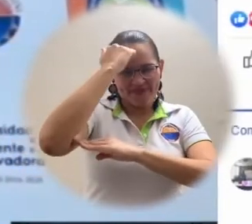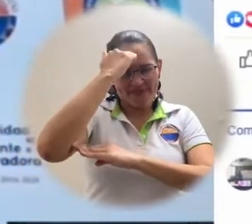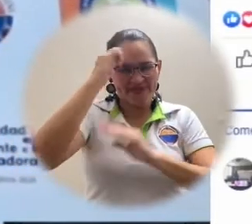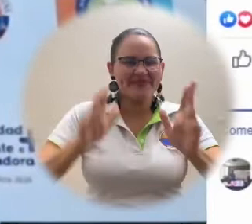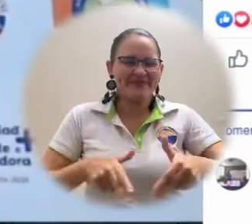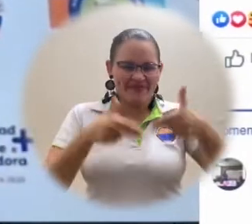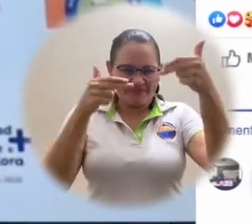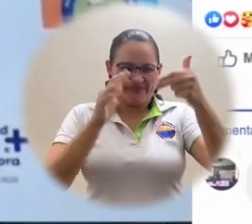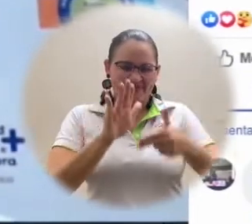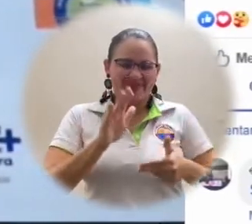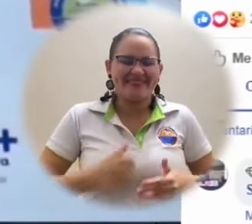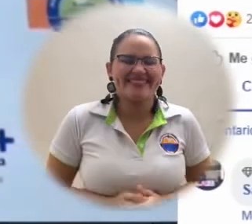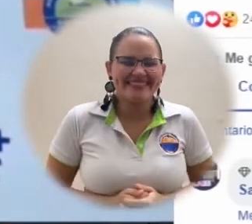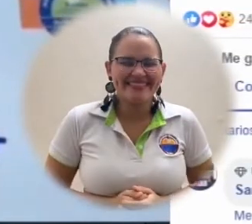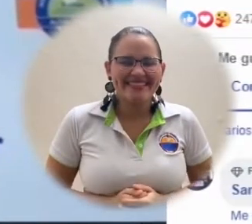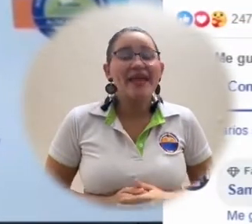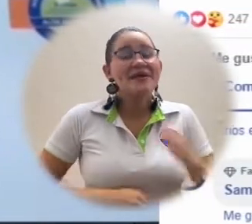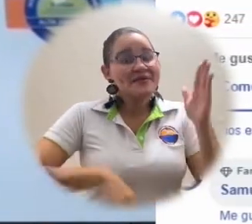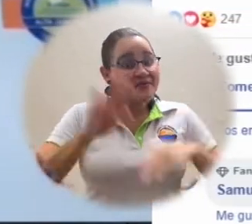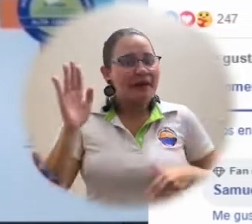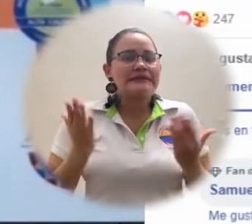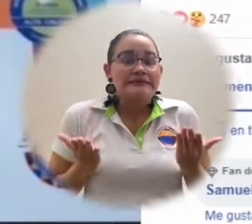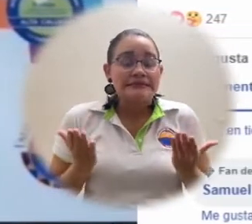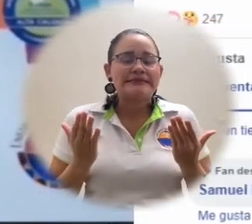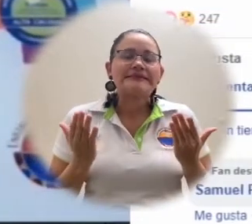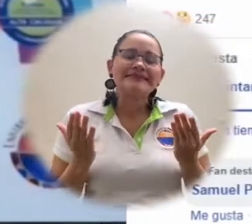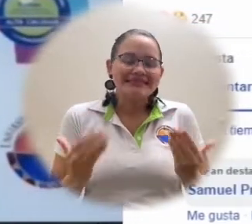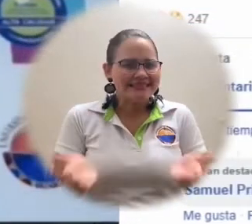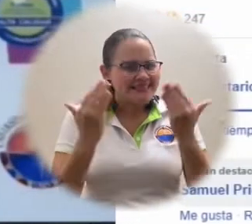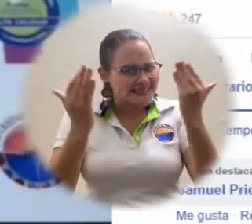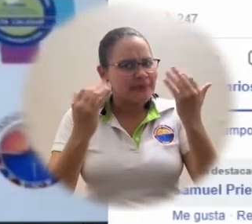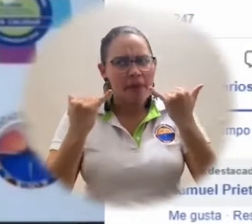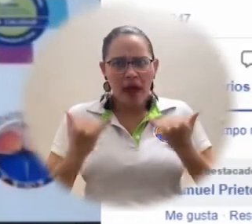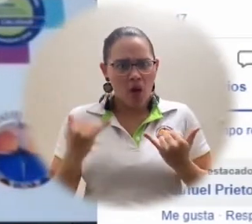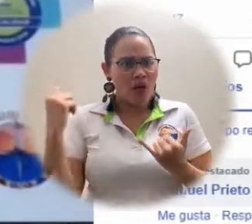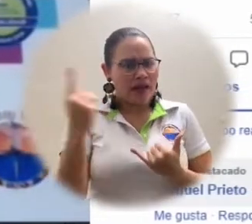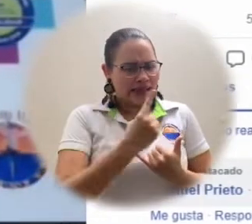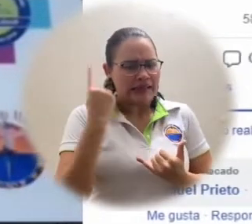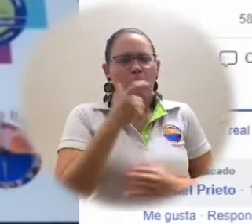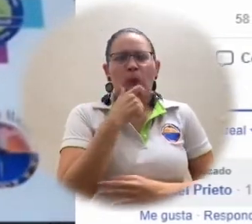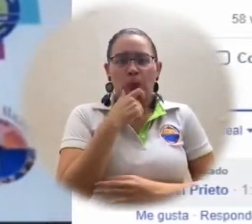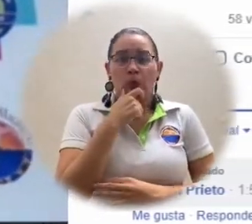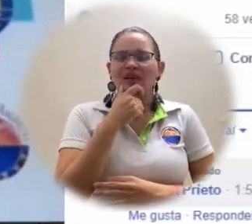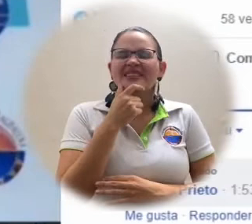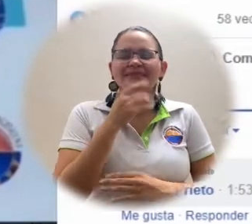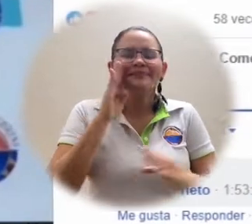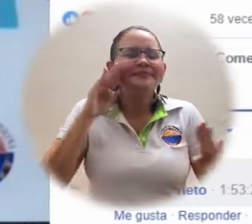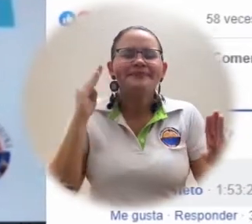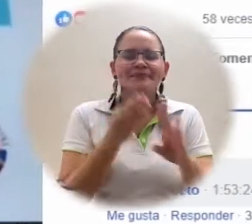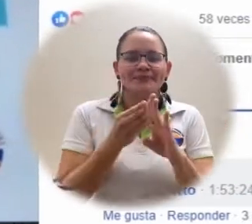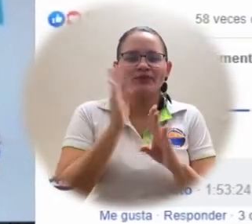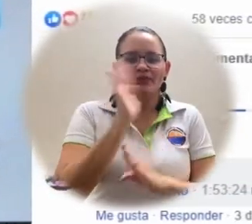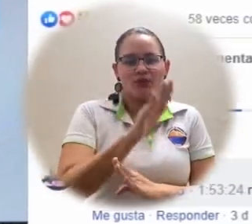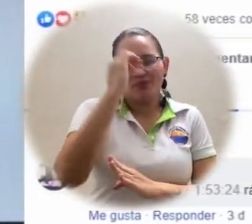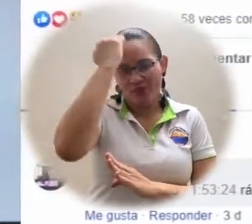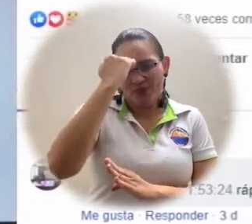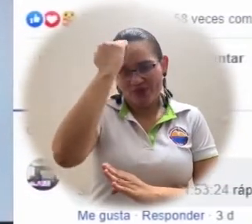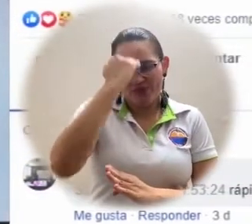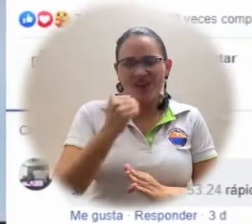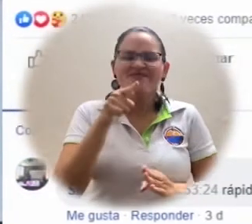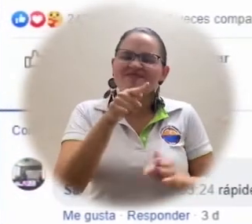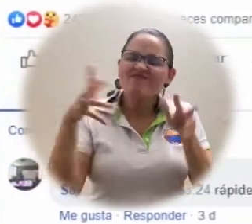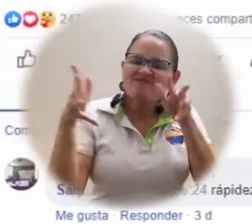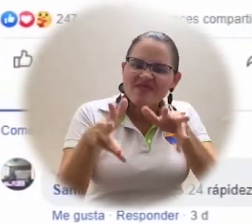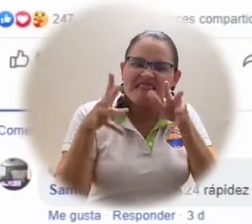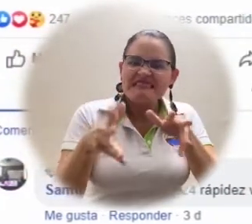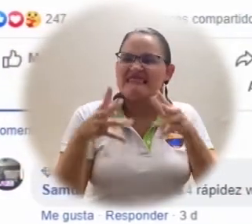transformaciones yo creo que han tenido como protagonista central a los profesores, a los maestros y maestras que han